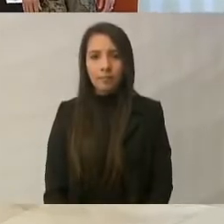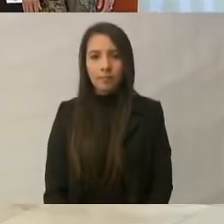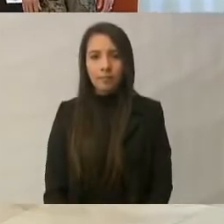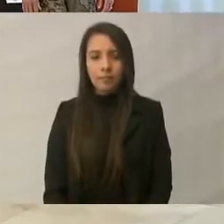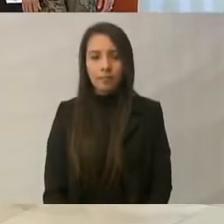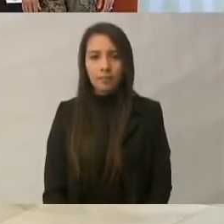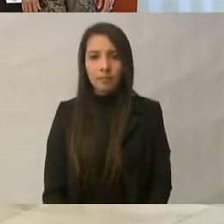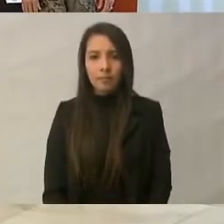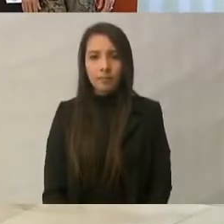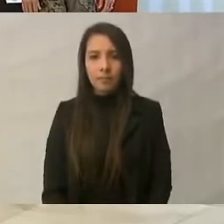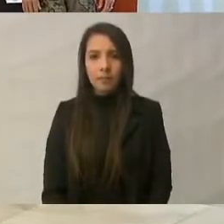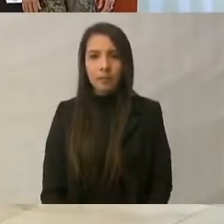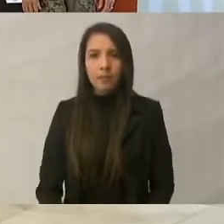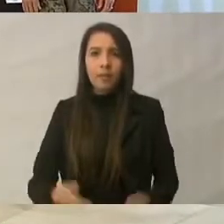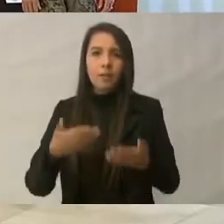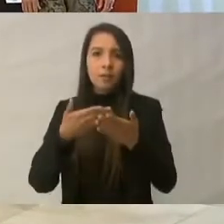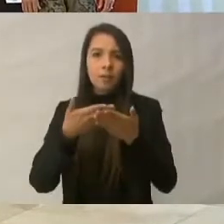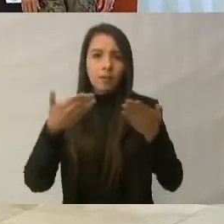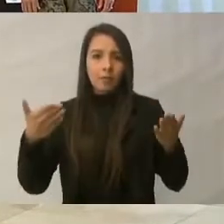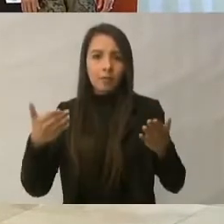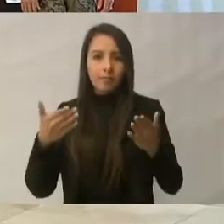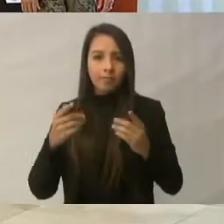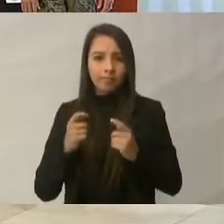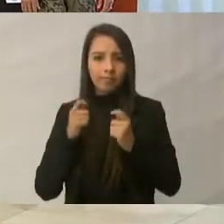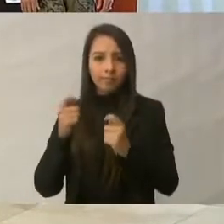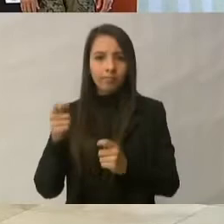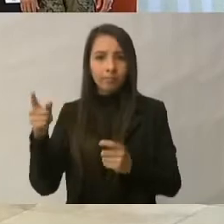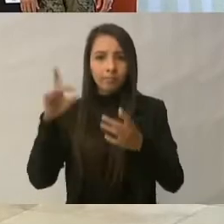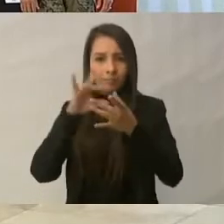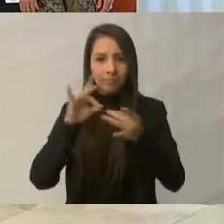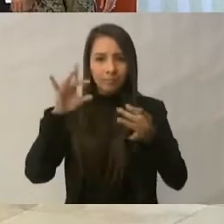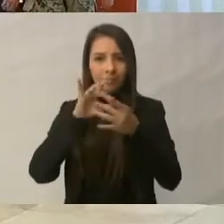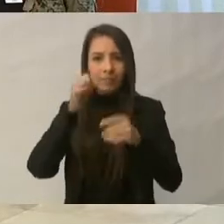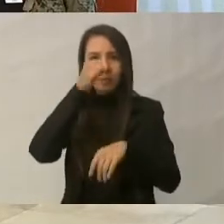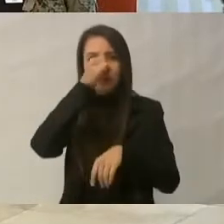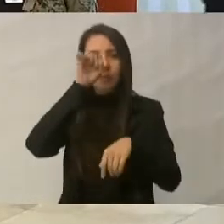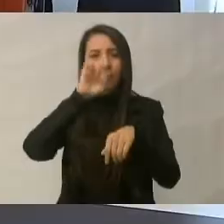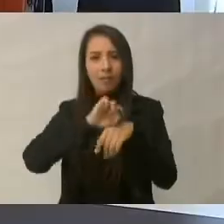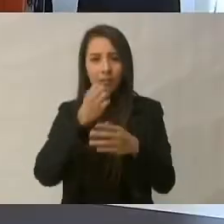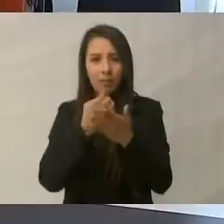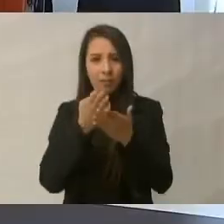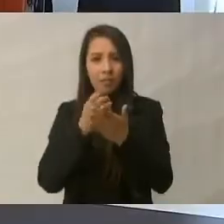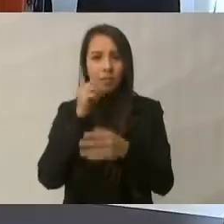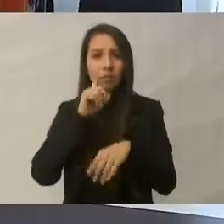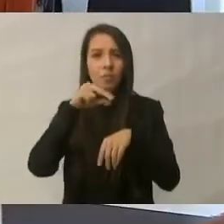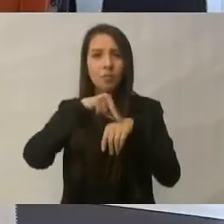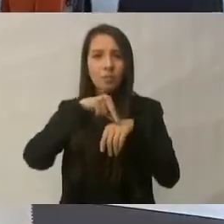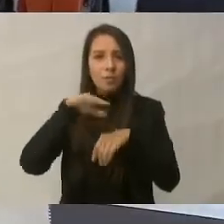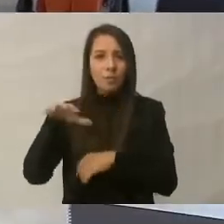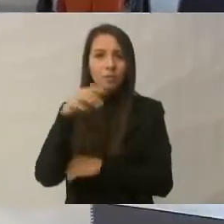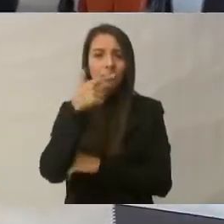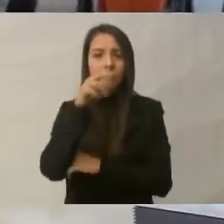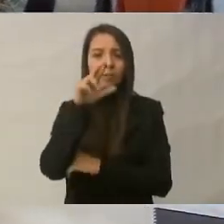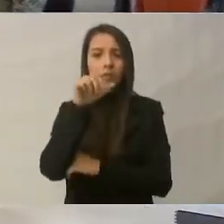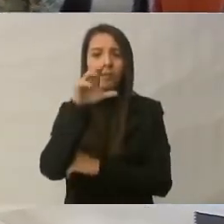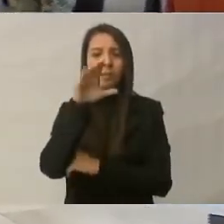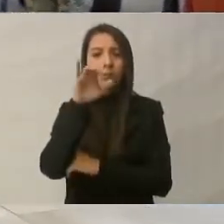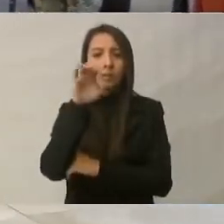Enseguida, hace uso de la palabra la secretaria de Economía, doctora Graciela Márquez Colín.